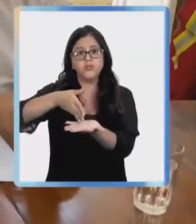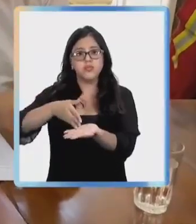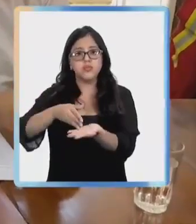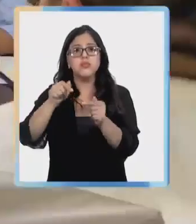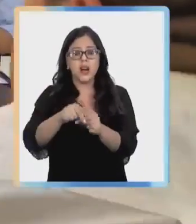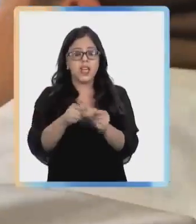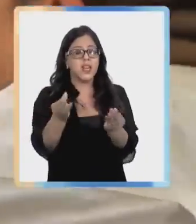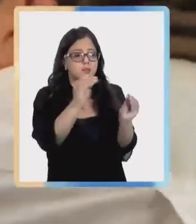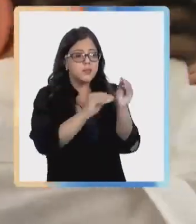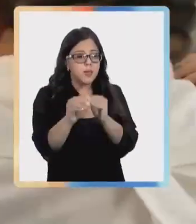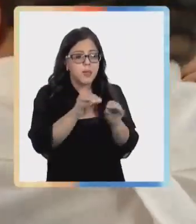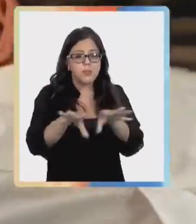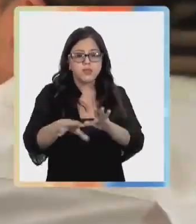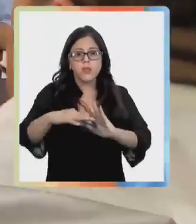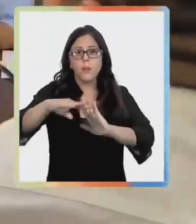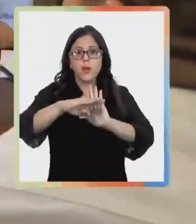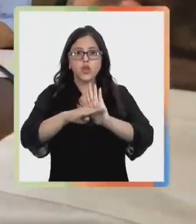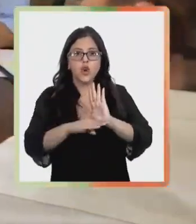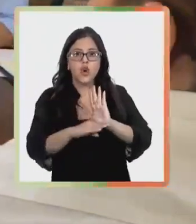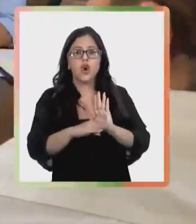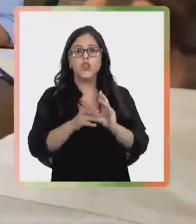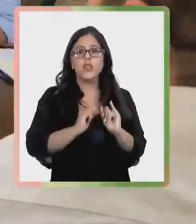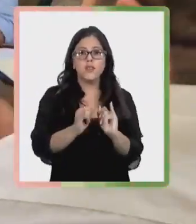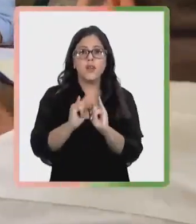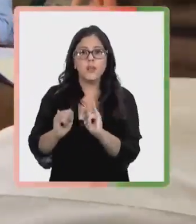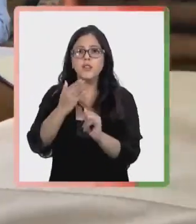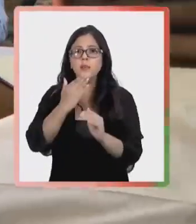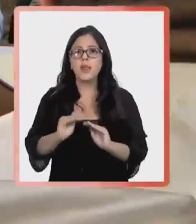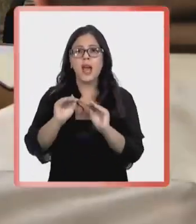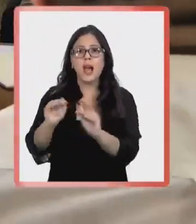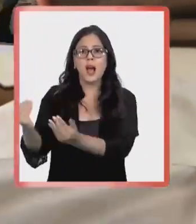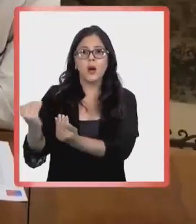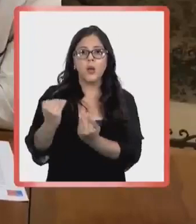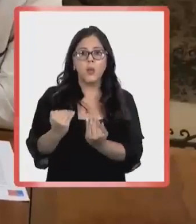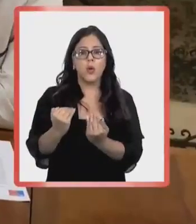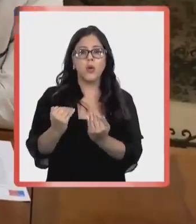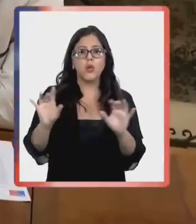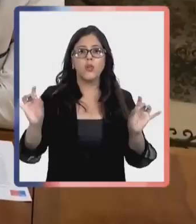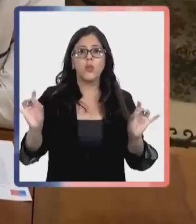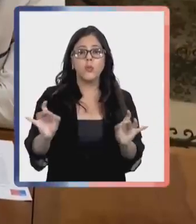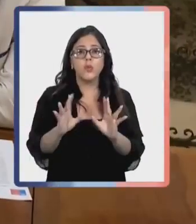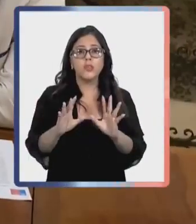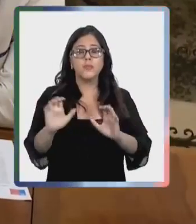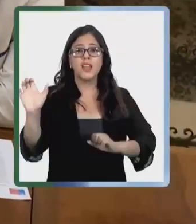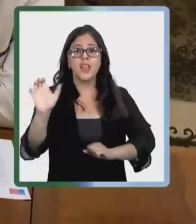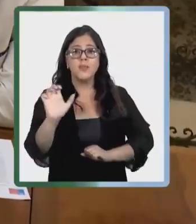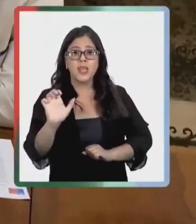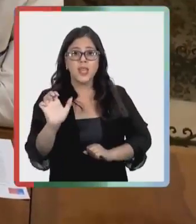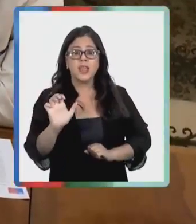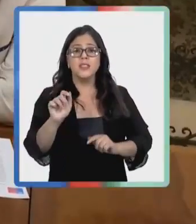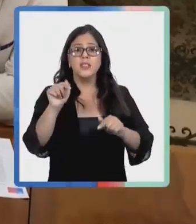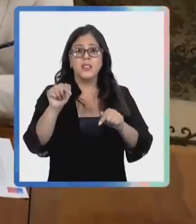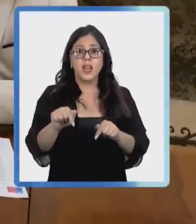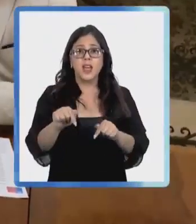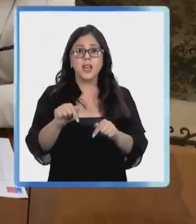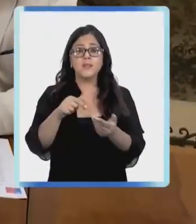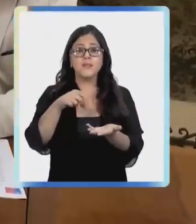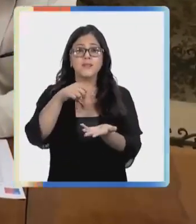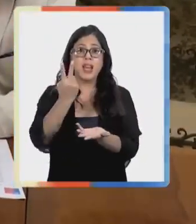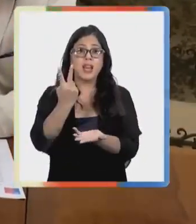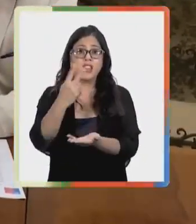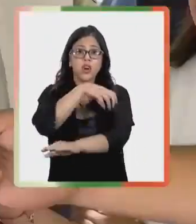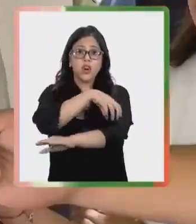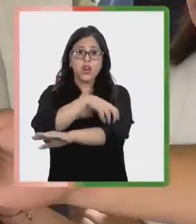lineamientos, planes de acción y protocolos en la información y apoyo mutuo ante emergencias que puedan ocurrir en ambos